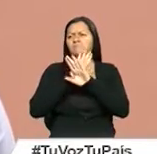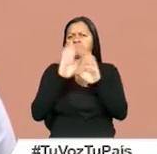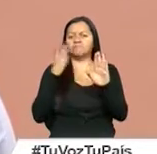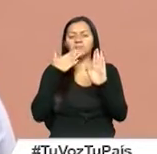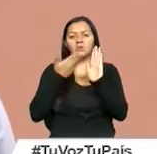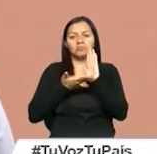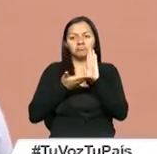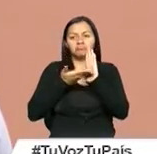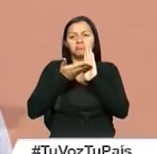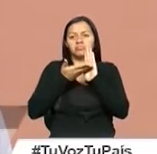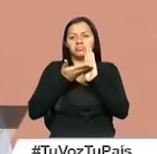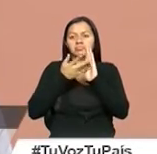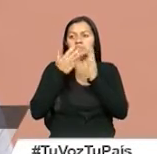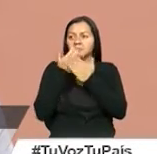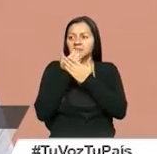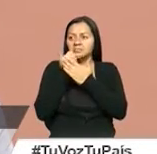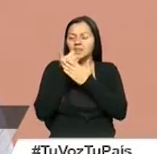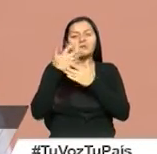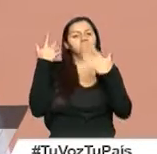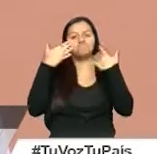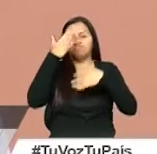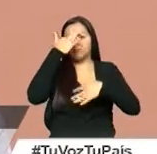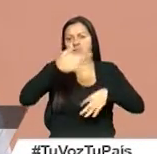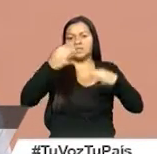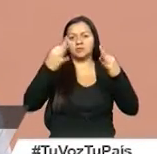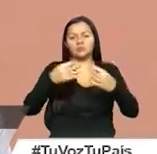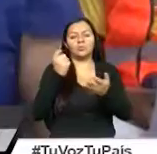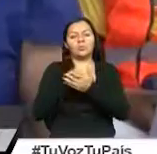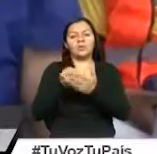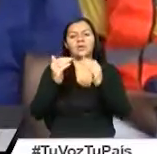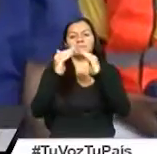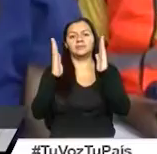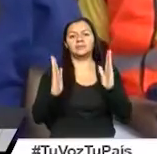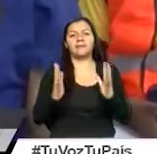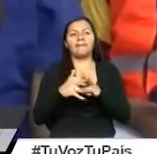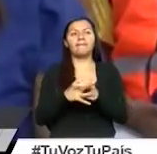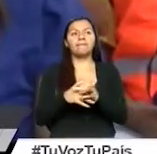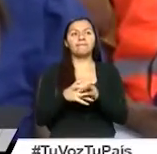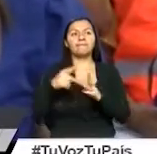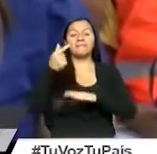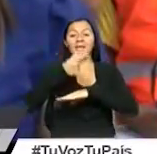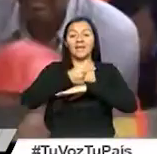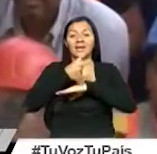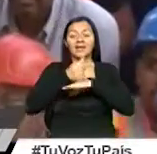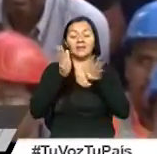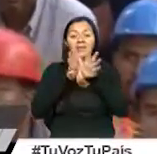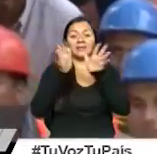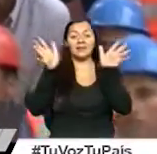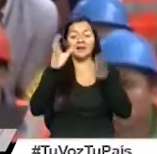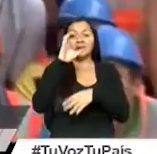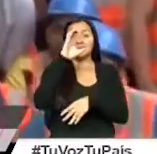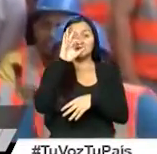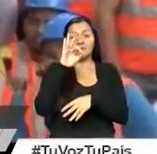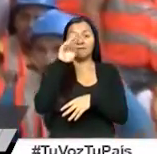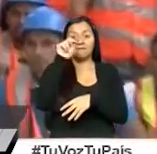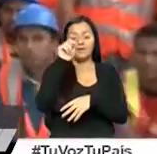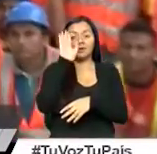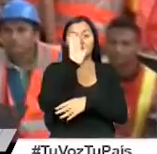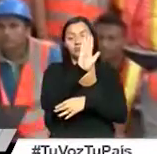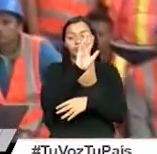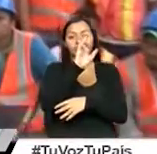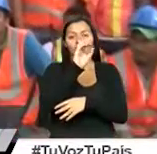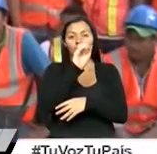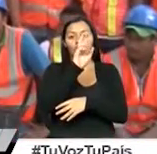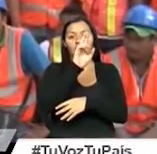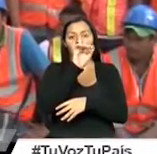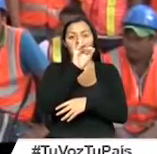mejoraron algunas cosas y gracias a eso podemos acceder a la vivienda. El gerente general de la Corporación Financiera Nacional, Roberto